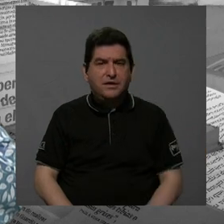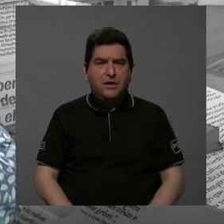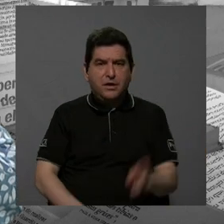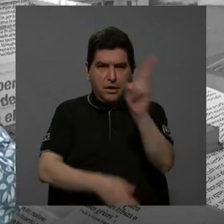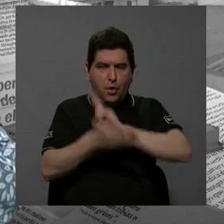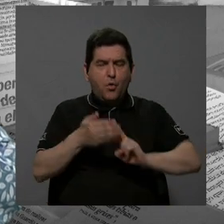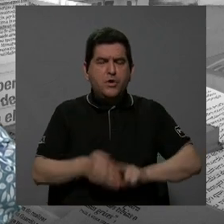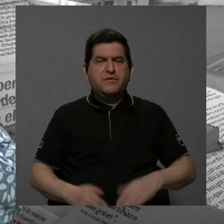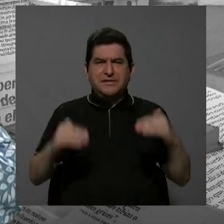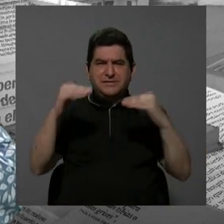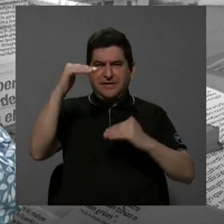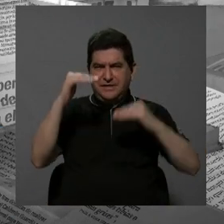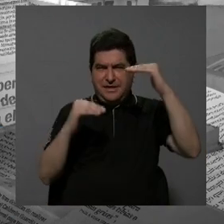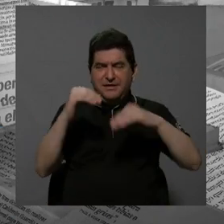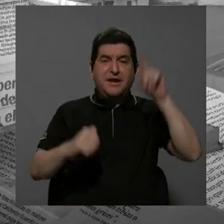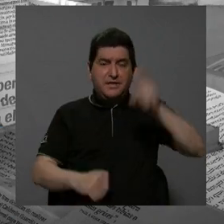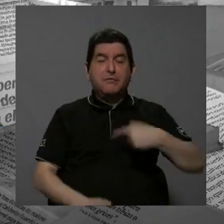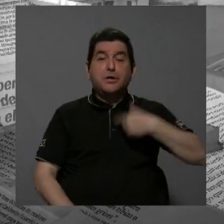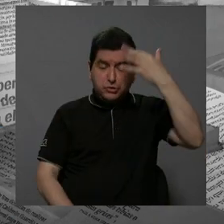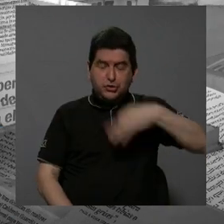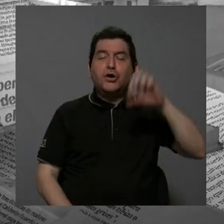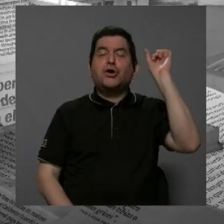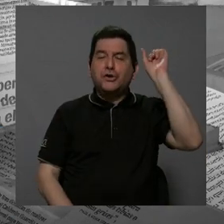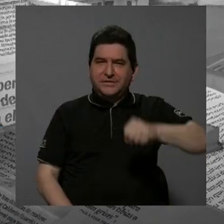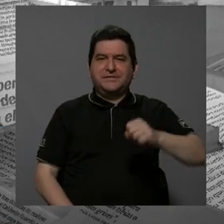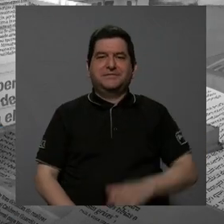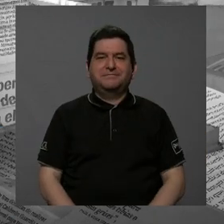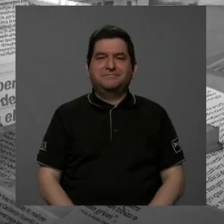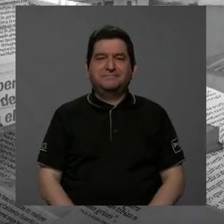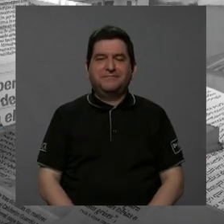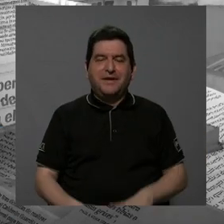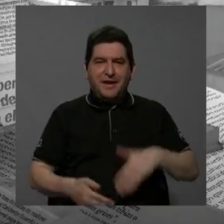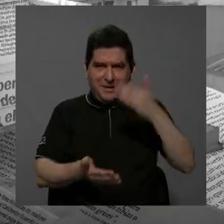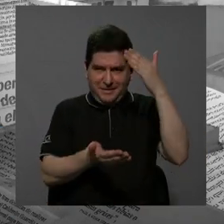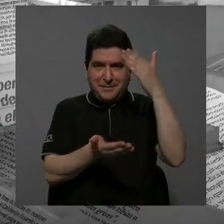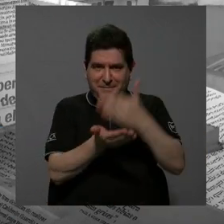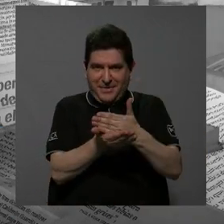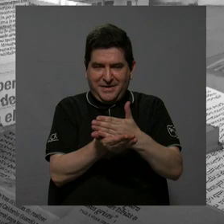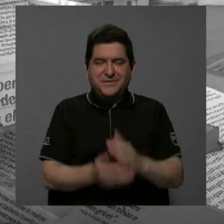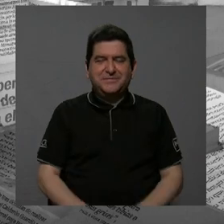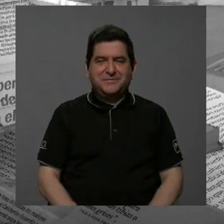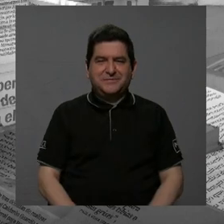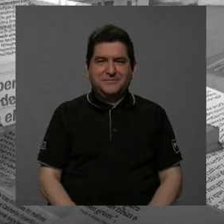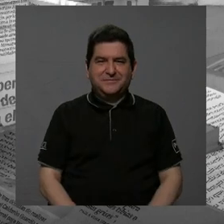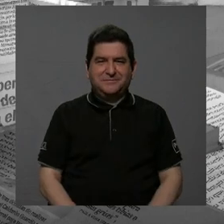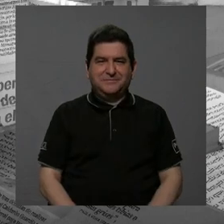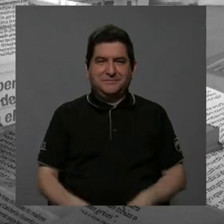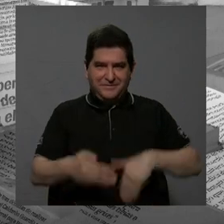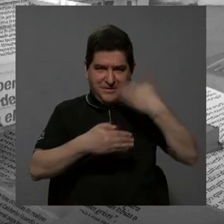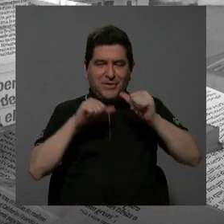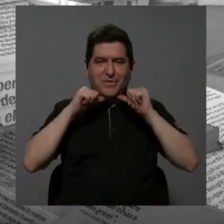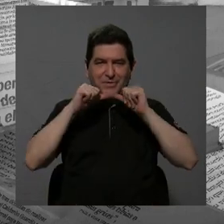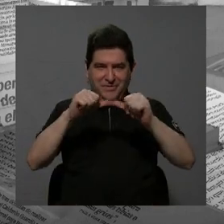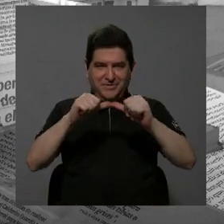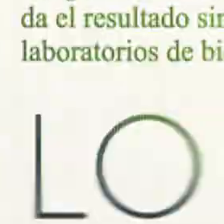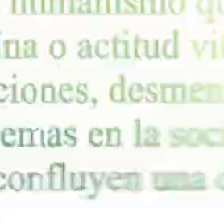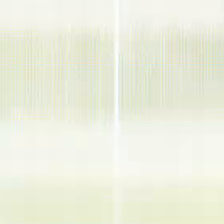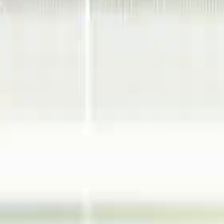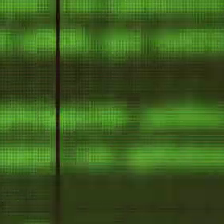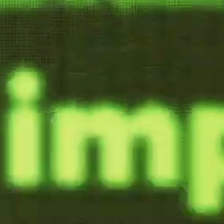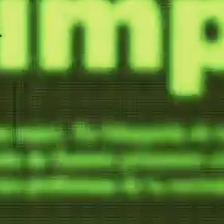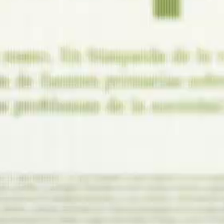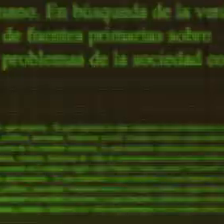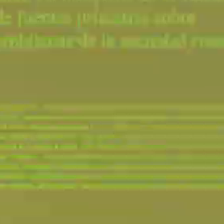universidad, sí o no? Yo creo que sí. Nos quedamos con eso y vamos a una pausa con ustedes, pero enseguida estamos de regreso.